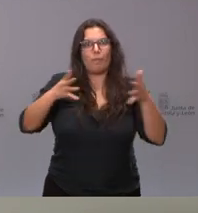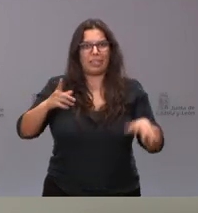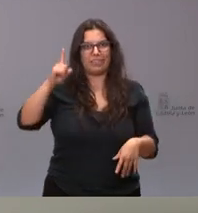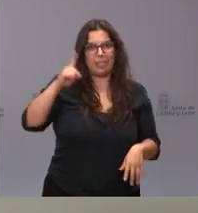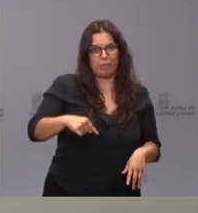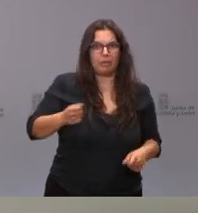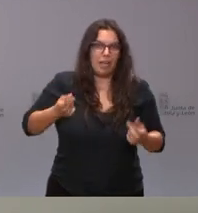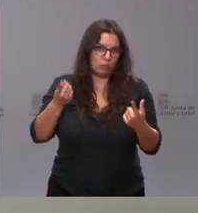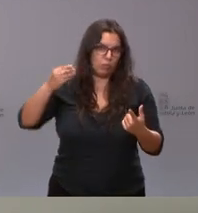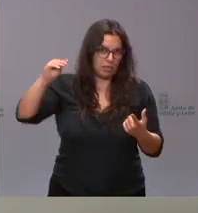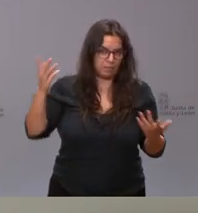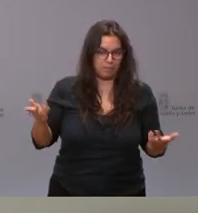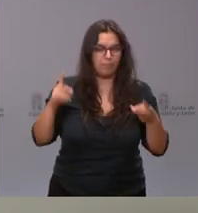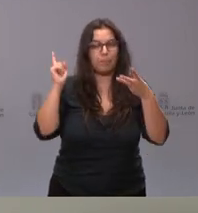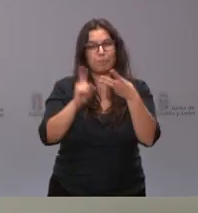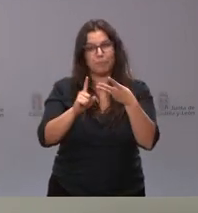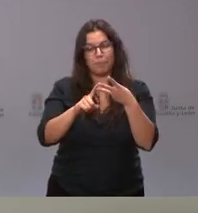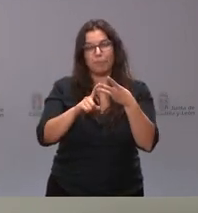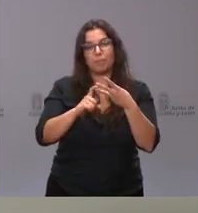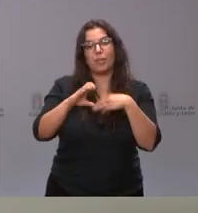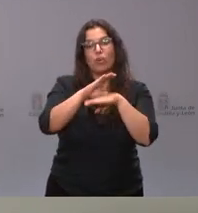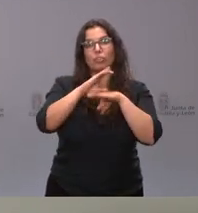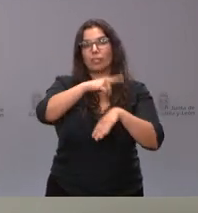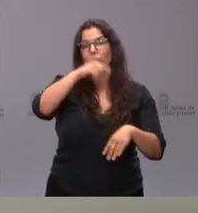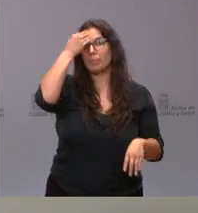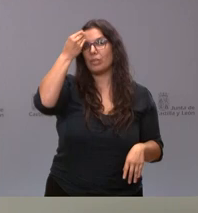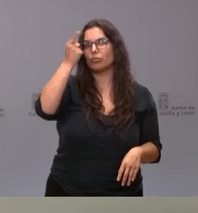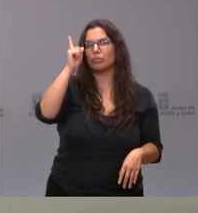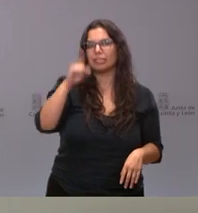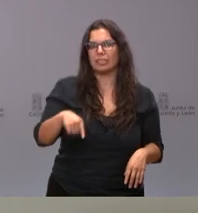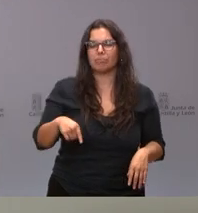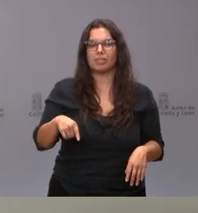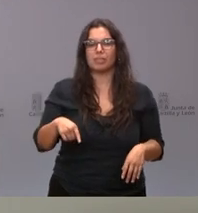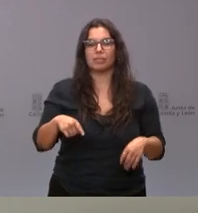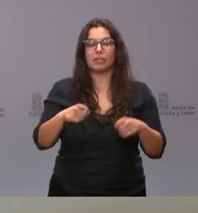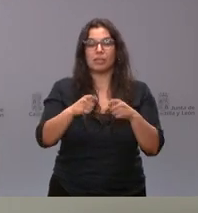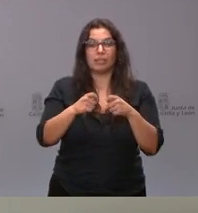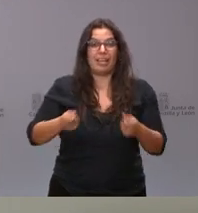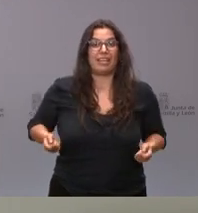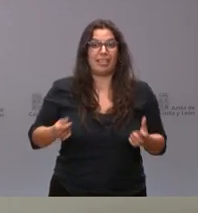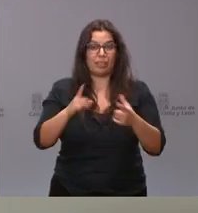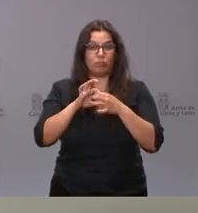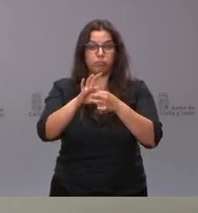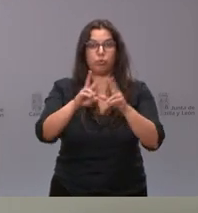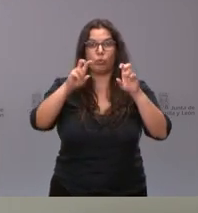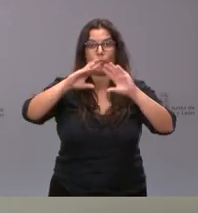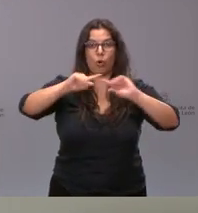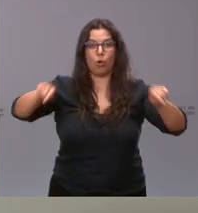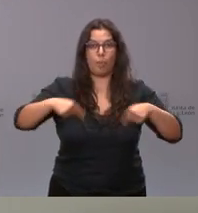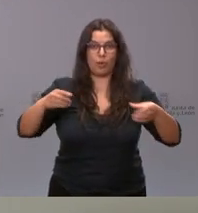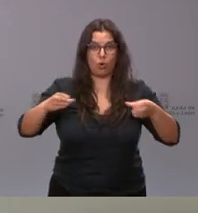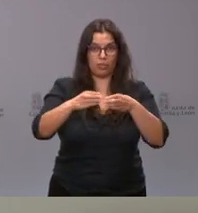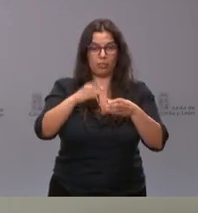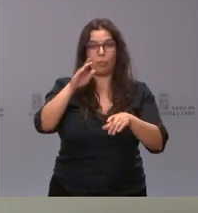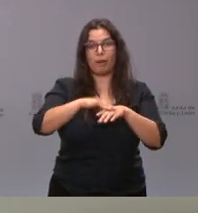aumentan. En tercer lugar, la consejería ha tenido en cuenta el incremento de los costes derivados de la aplicación del nuevo convenio colectivo del